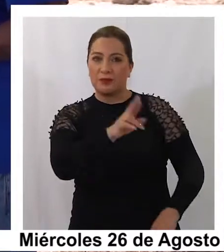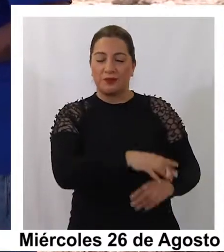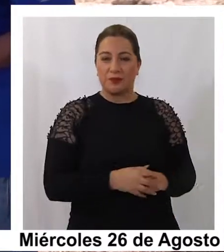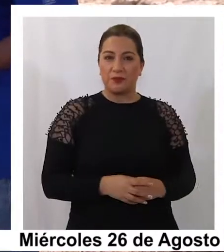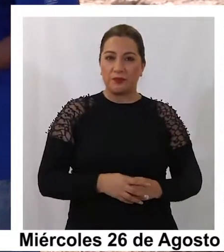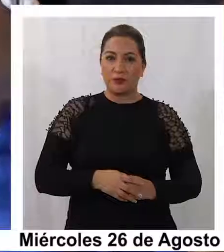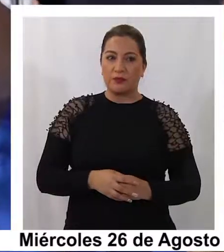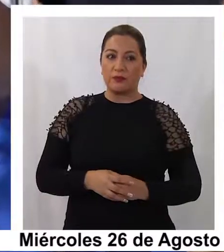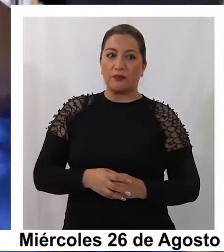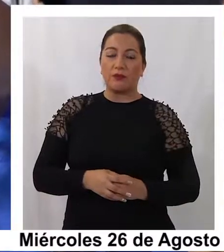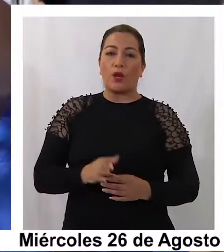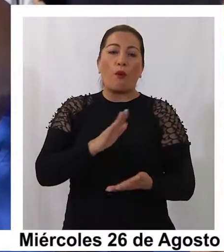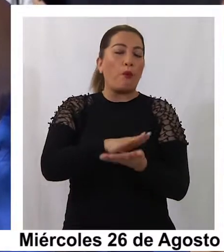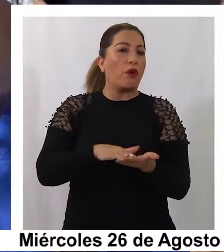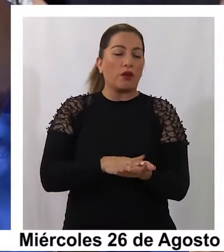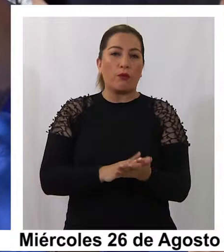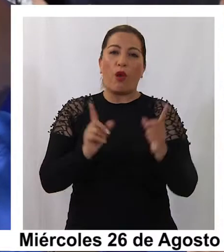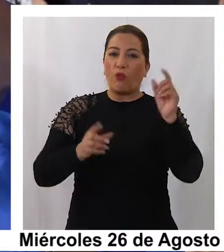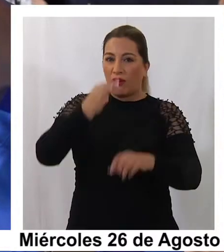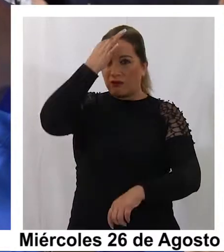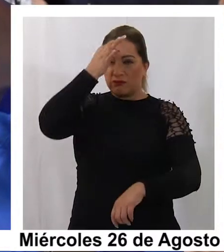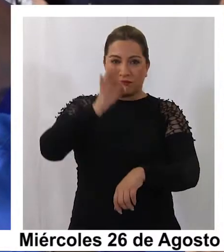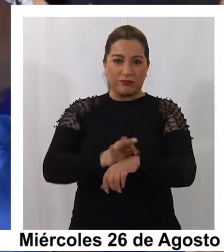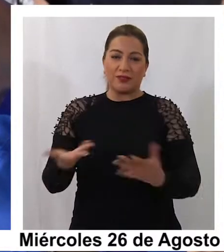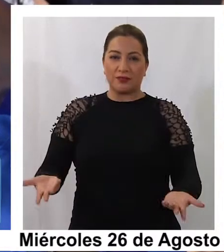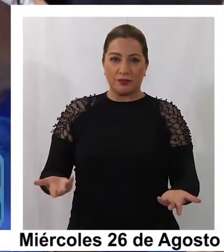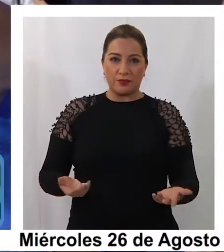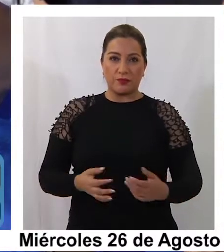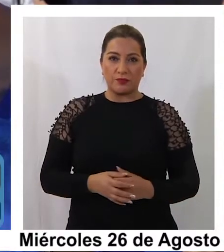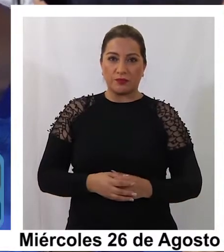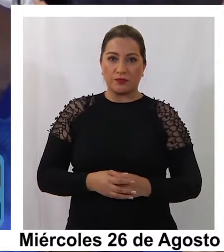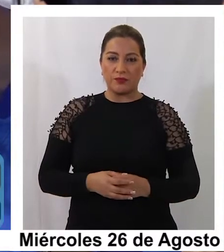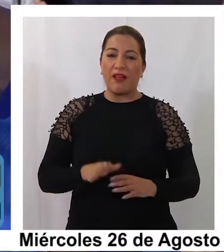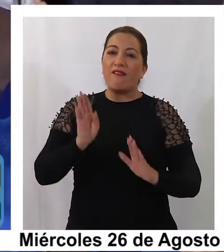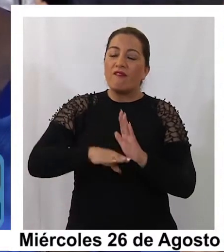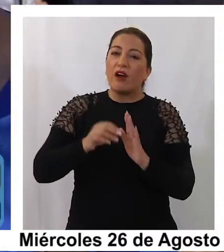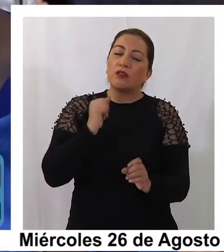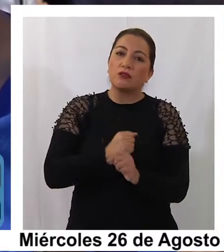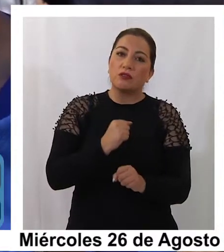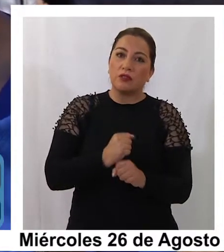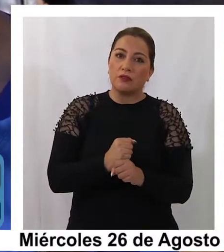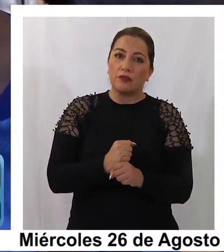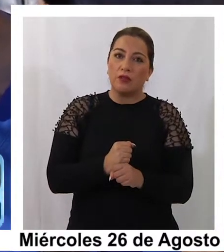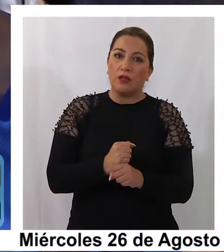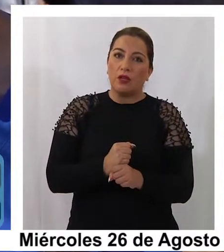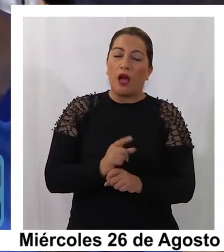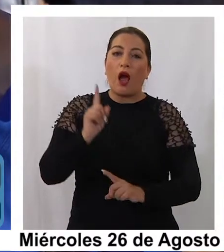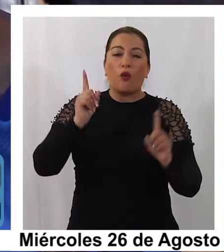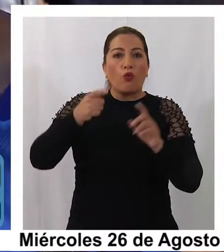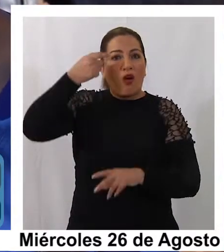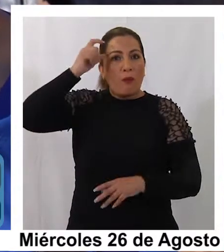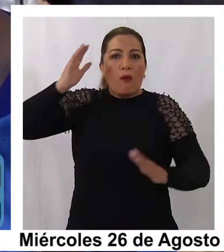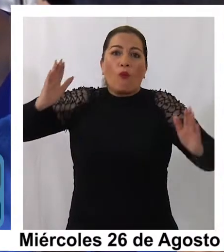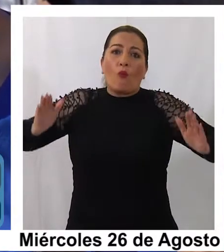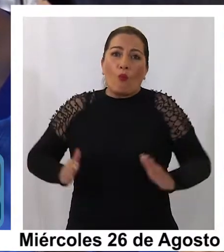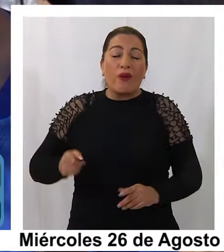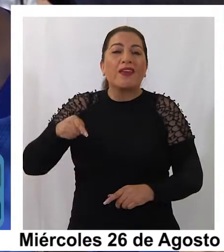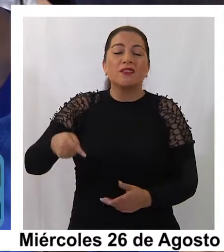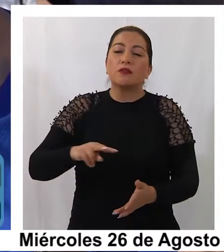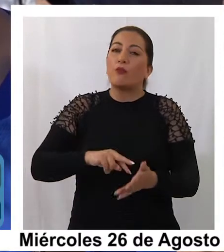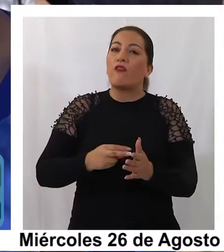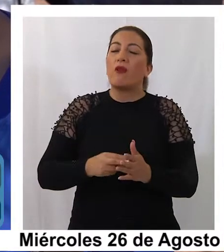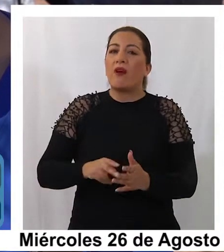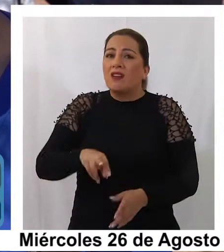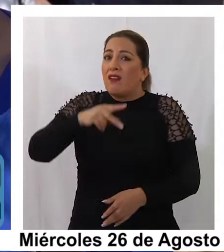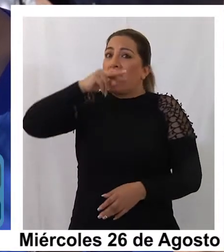Por ejemplo las patologías más comunes asocian a una baja productividad, una menor ganancia de peso, entonces más que nada está asociado a los